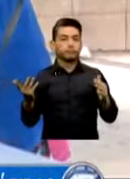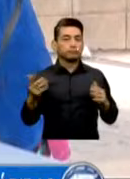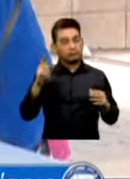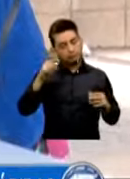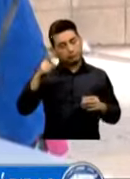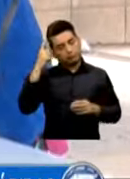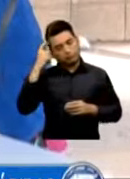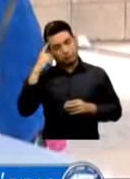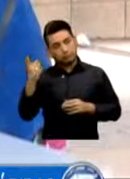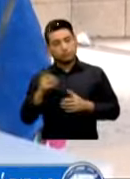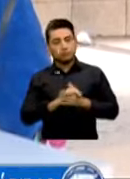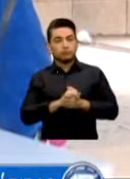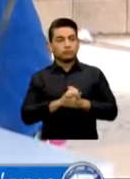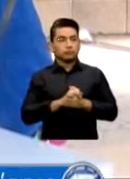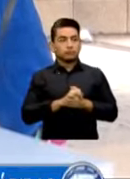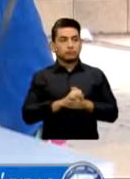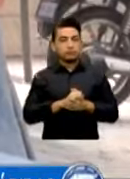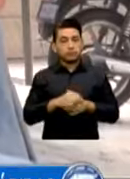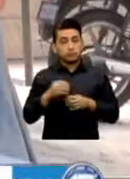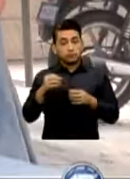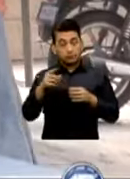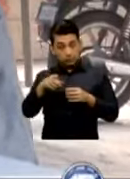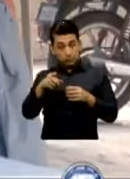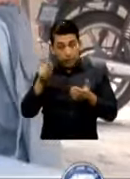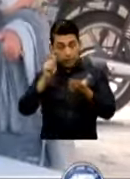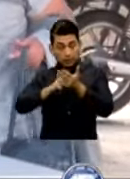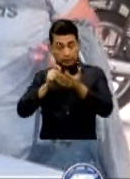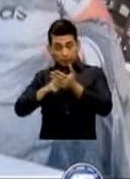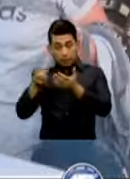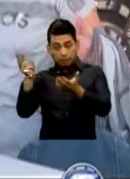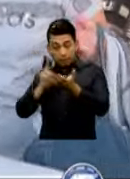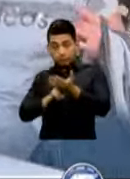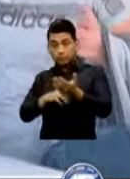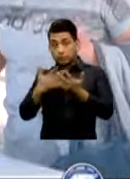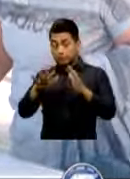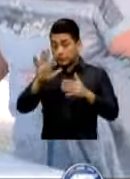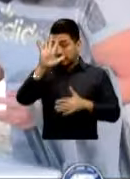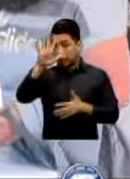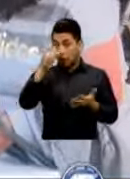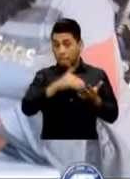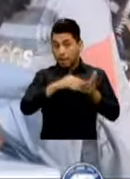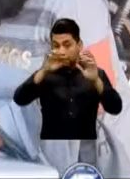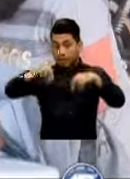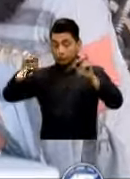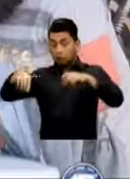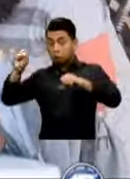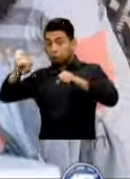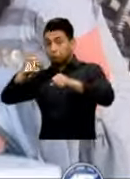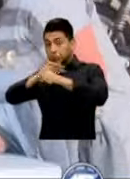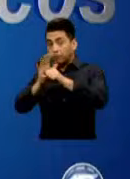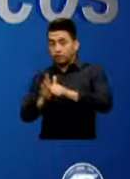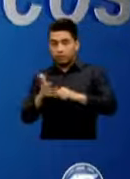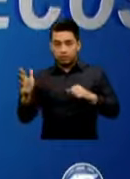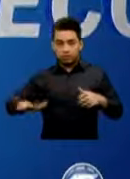Las pruebas Positivas Durante los últimos Días Superan los 5 mil casos En todo el Territorio Nacional